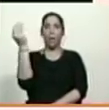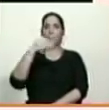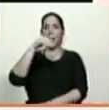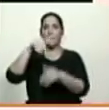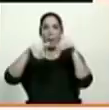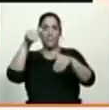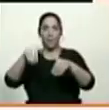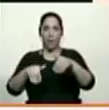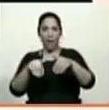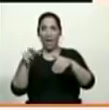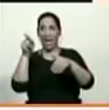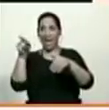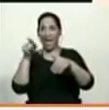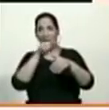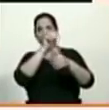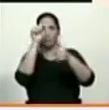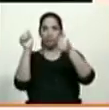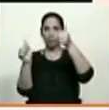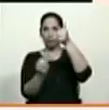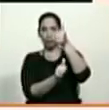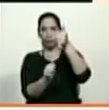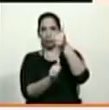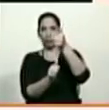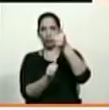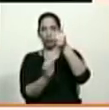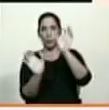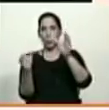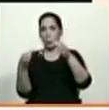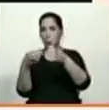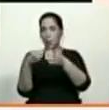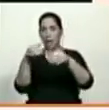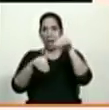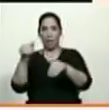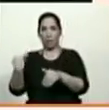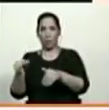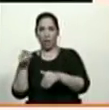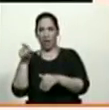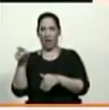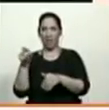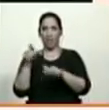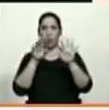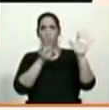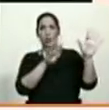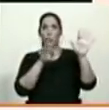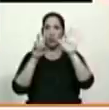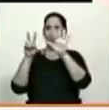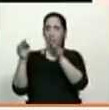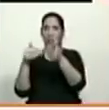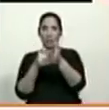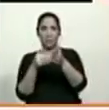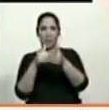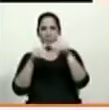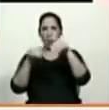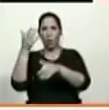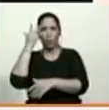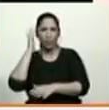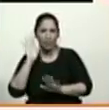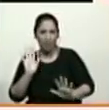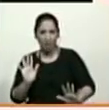segundo en su circuncripción electoral y con esos 97.000 votos pretende